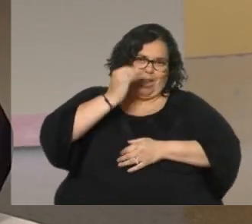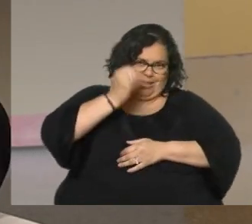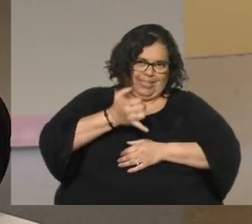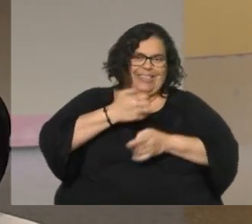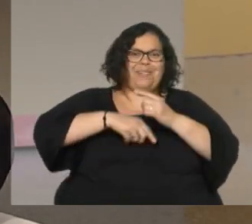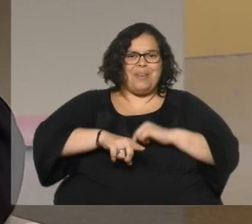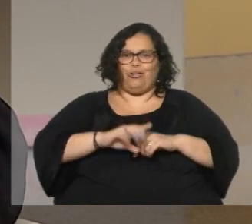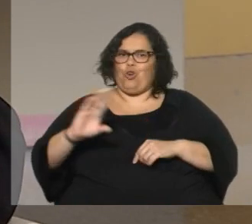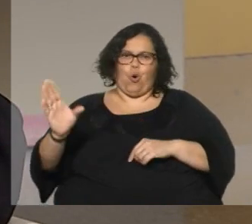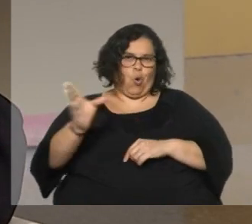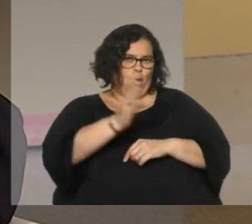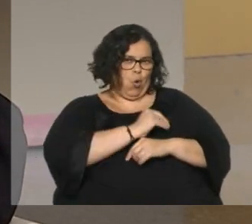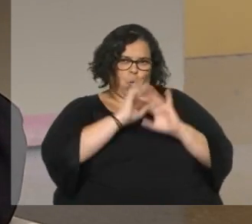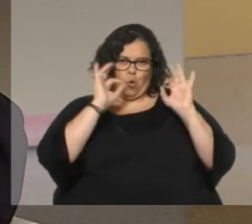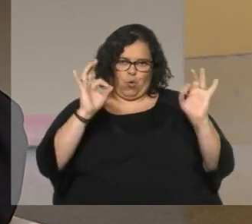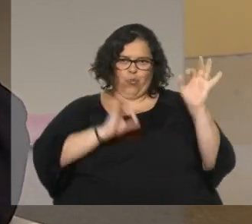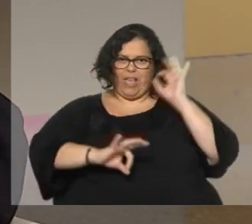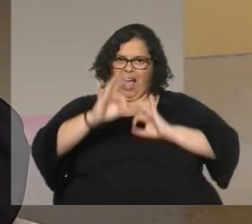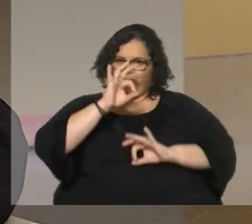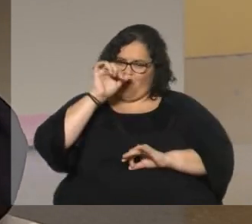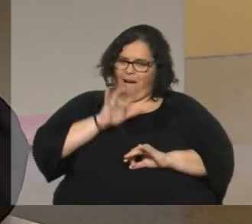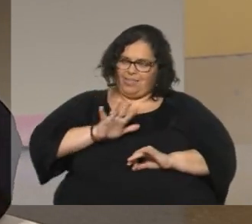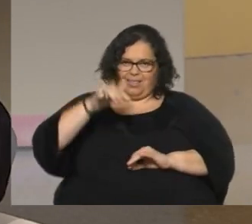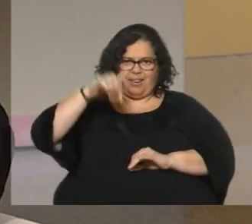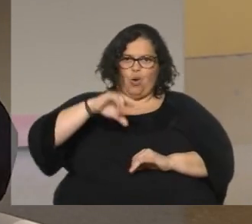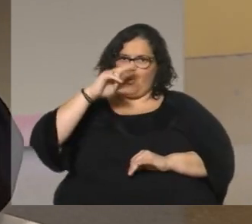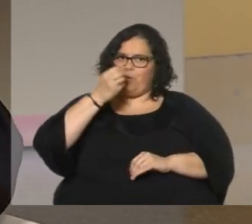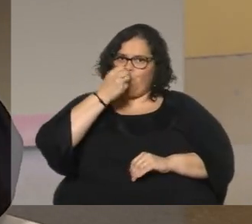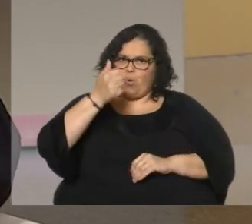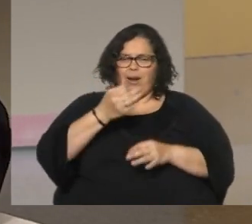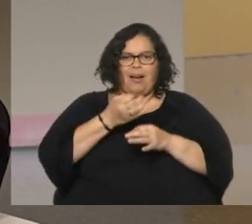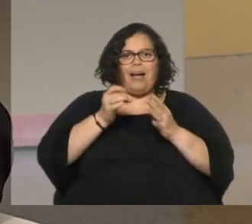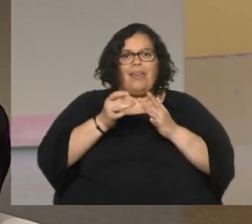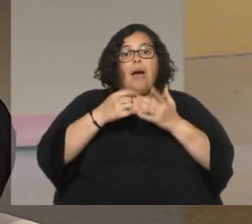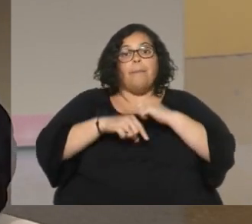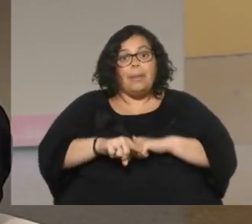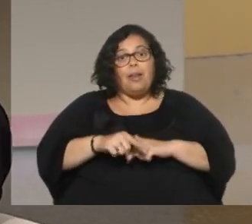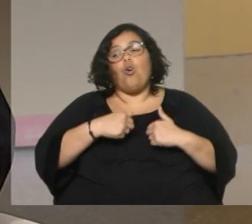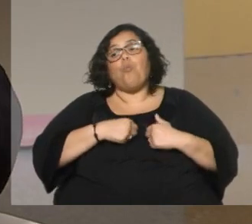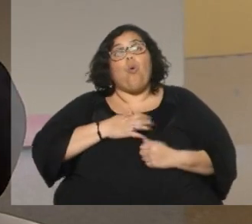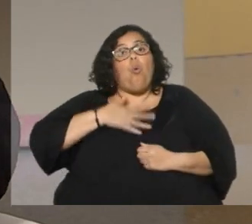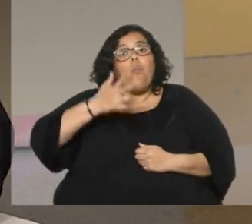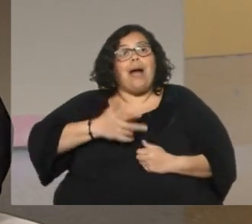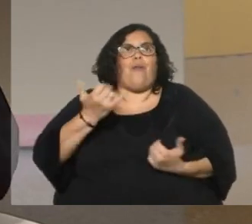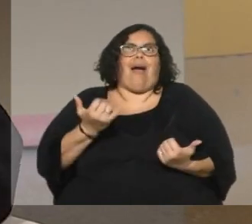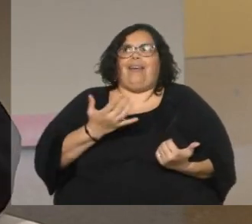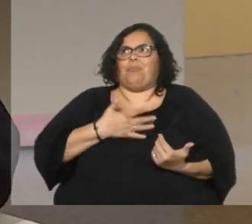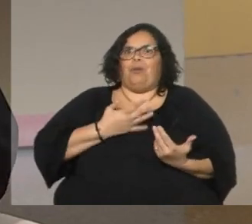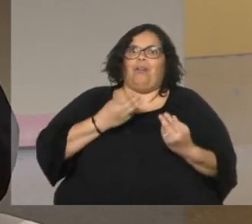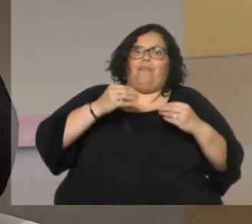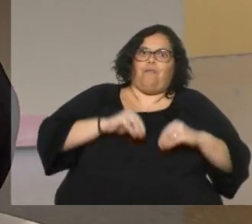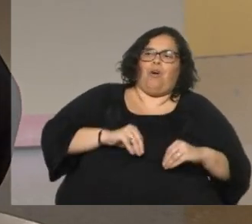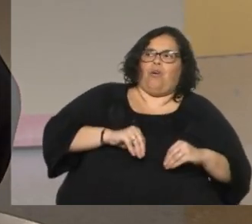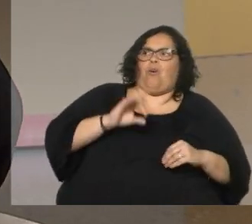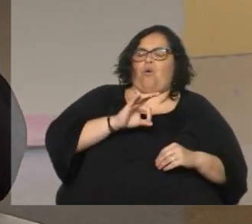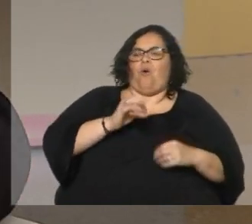absolutamente todo el movimiento teatral uruguayo así lo asume pero no quiere decir que como ser humano vos no tengas tus caídas de tensión tus altibajos